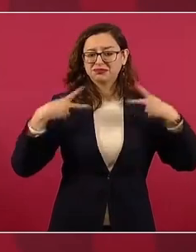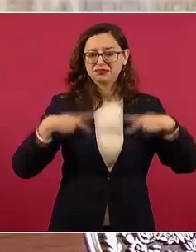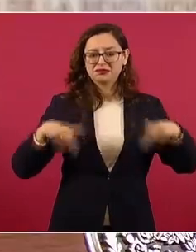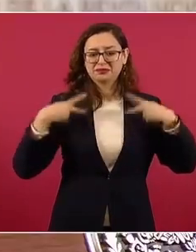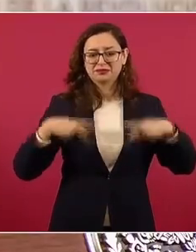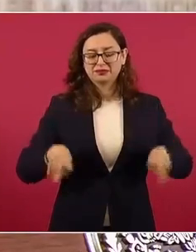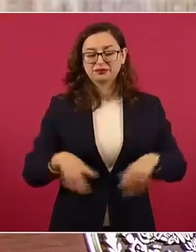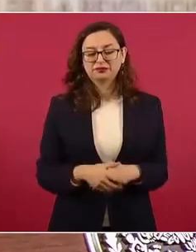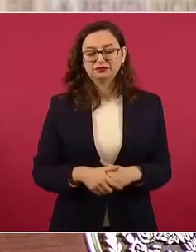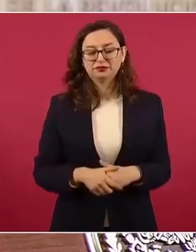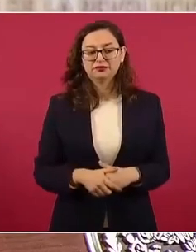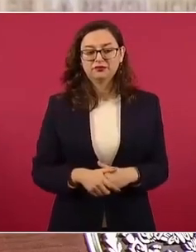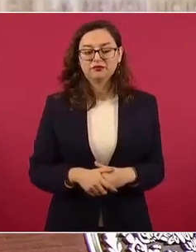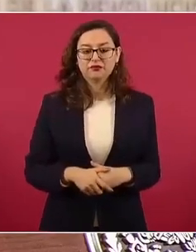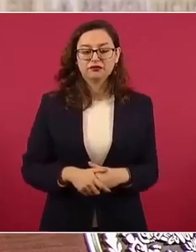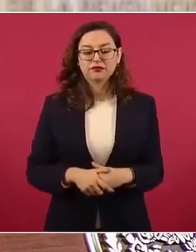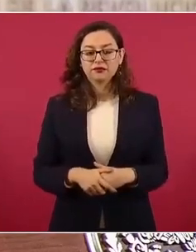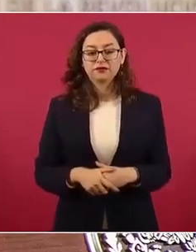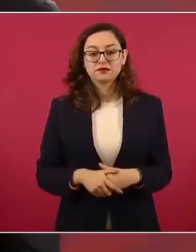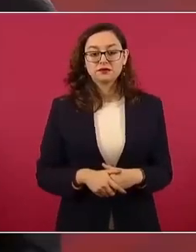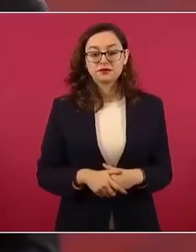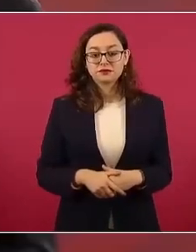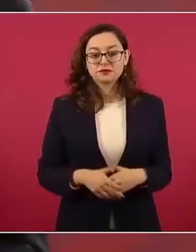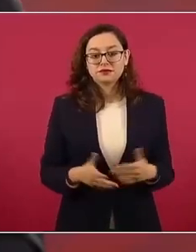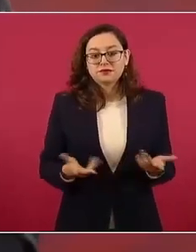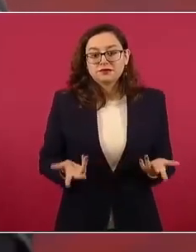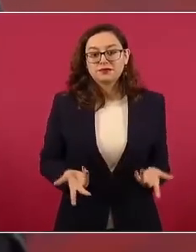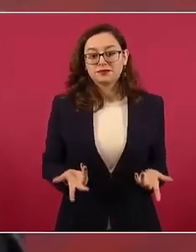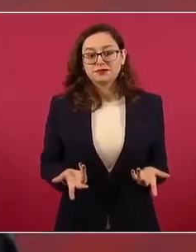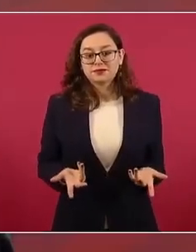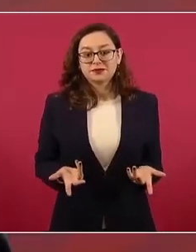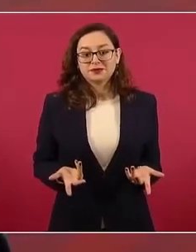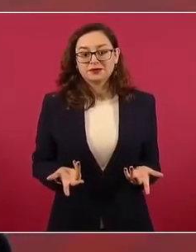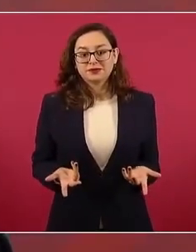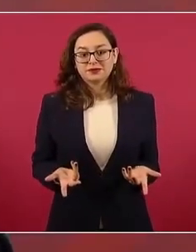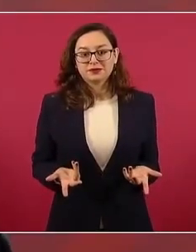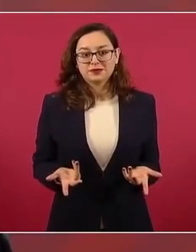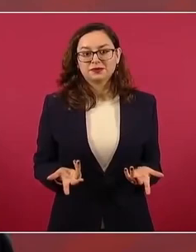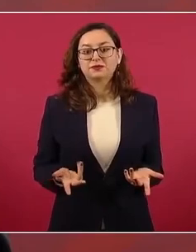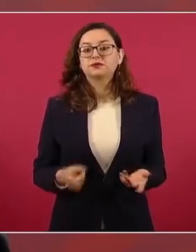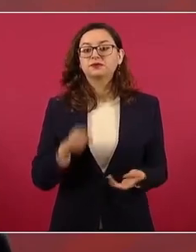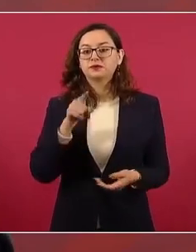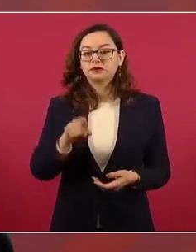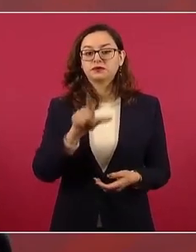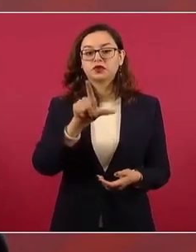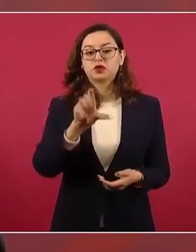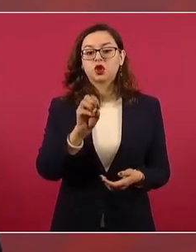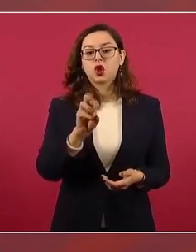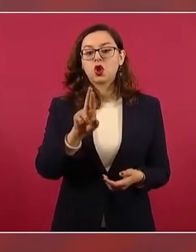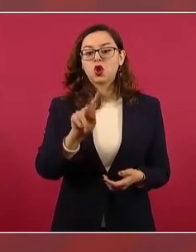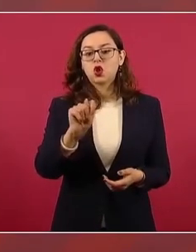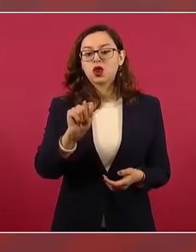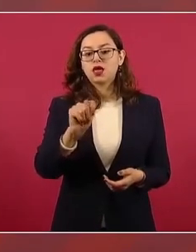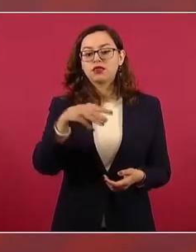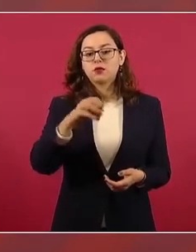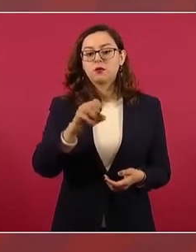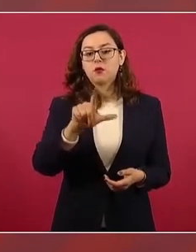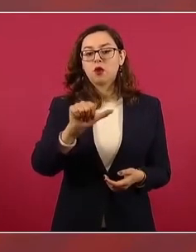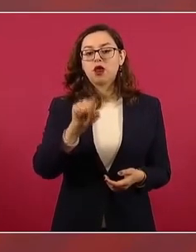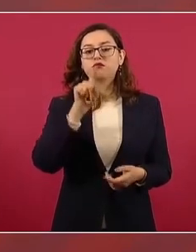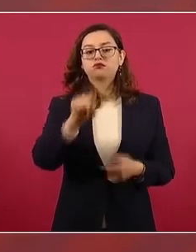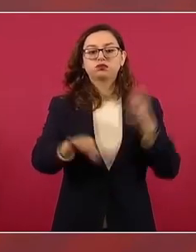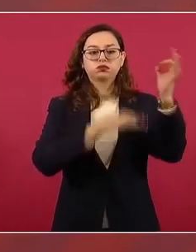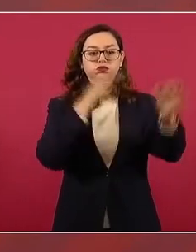Entonces, imagínense cuántos leen a Lore de Mola o a todos